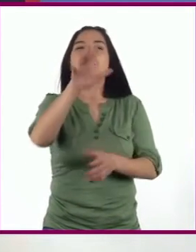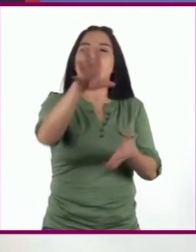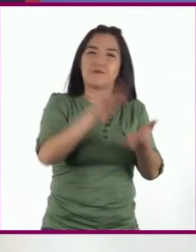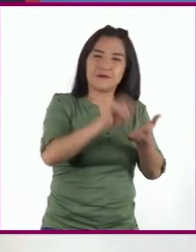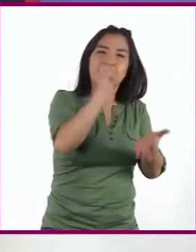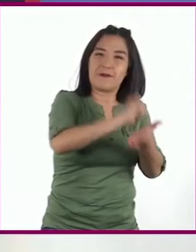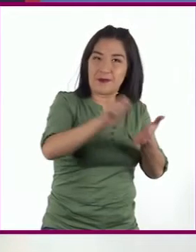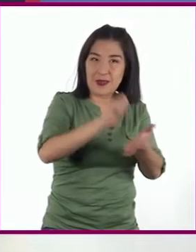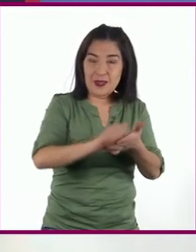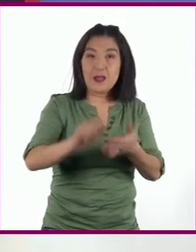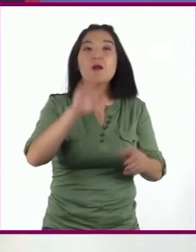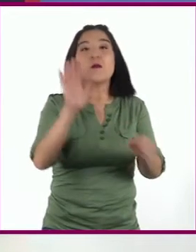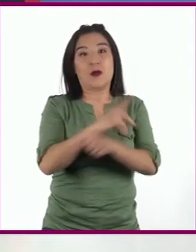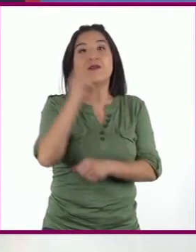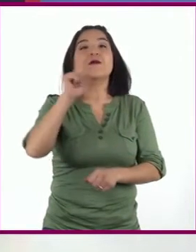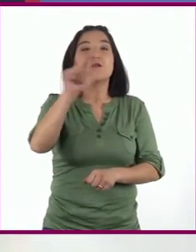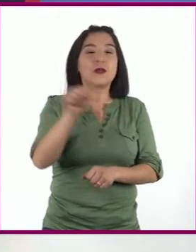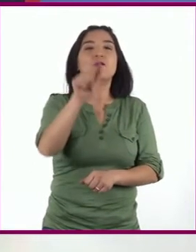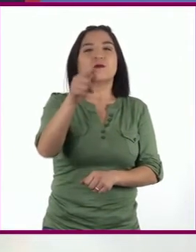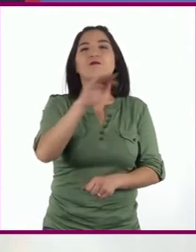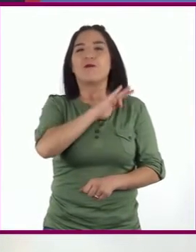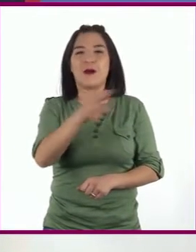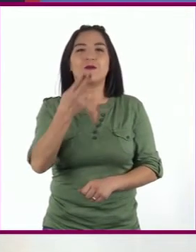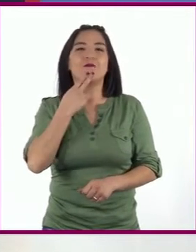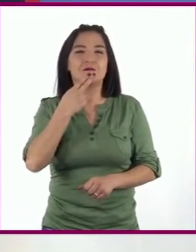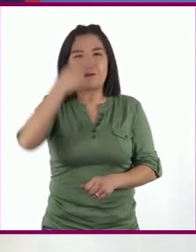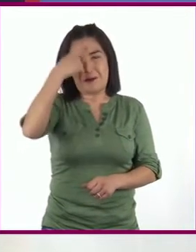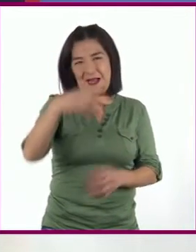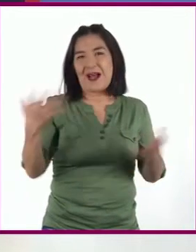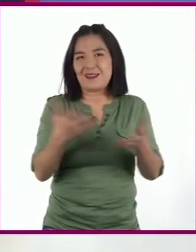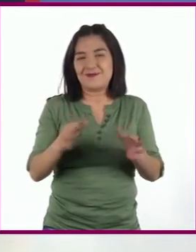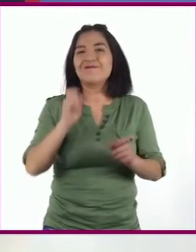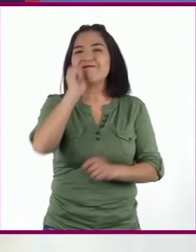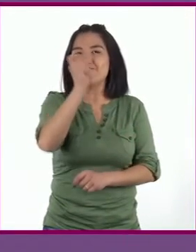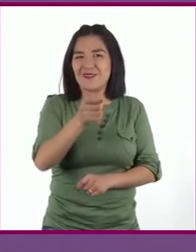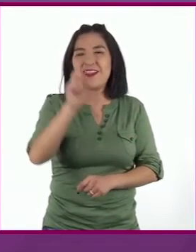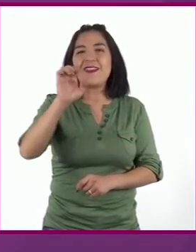Porque les pueden servir para escribir una definición